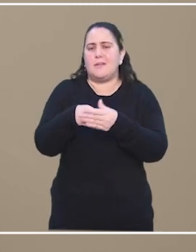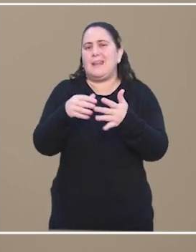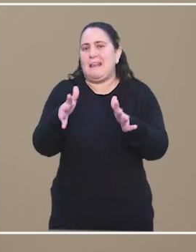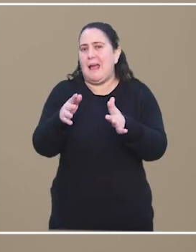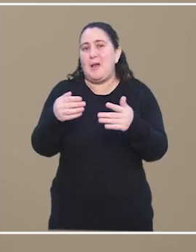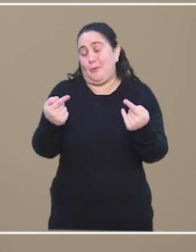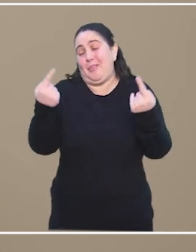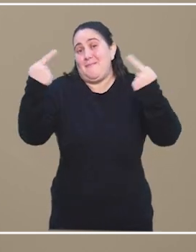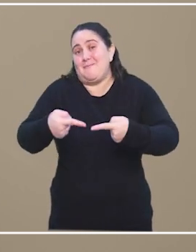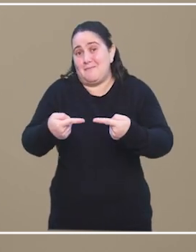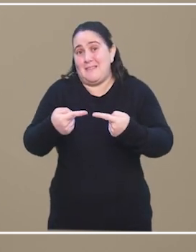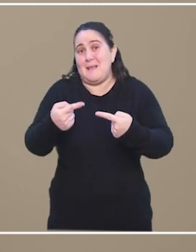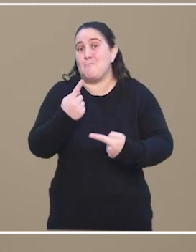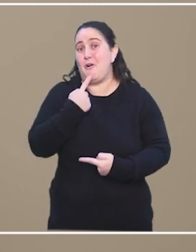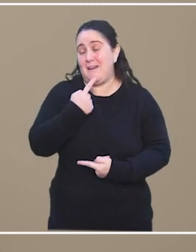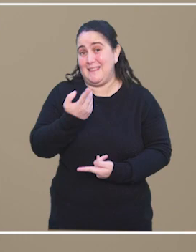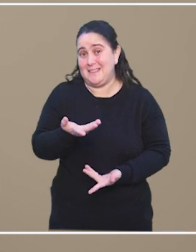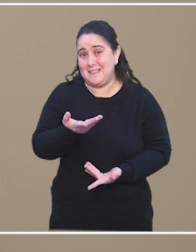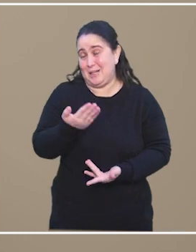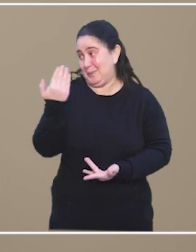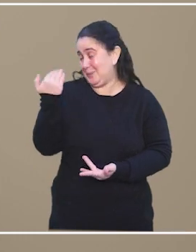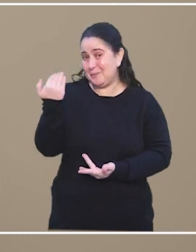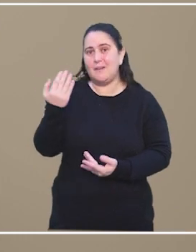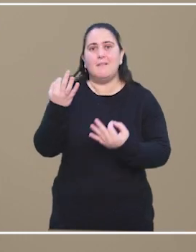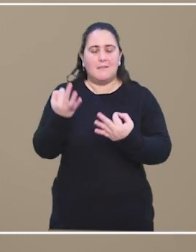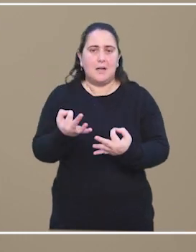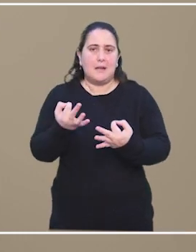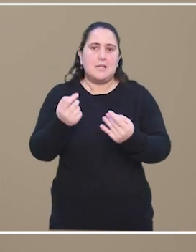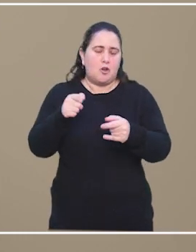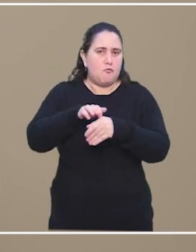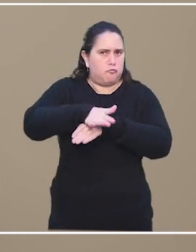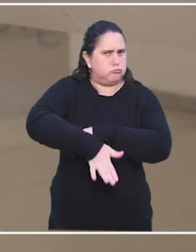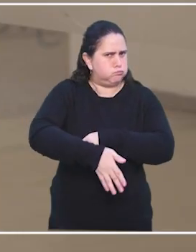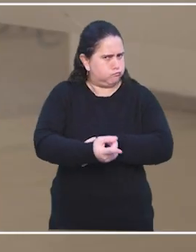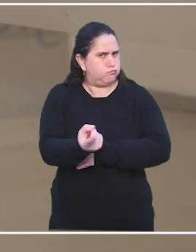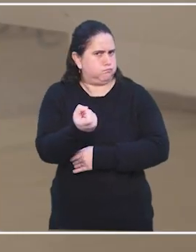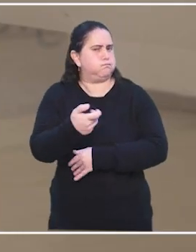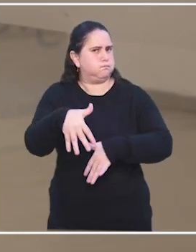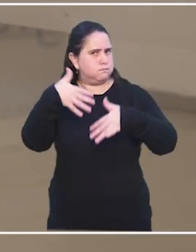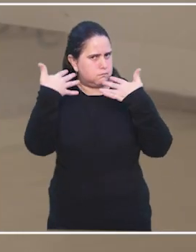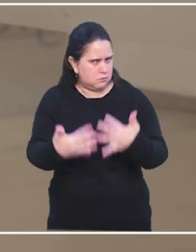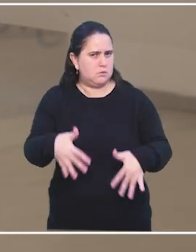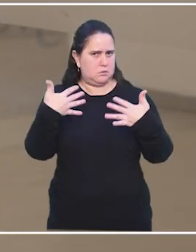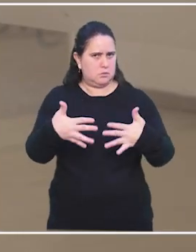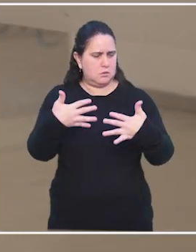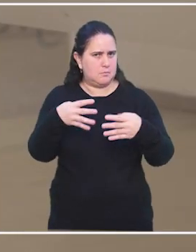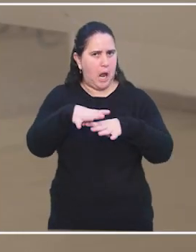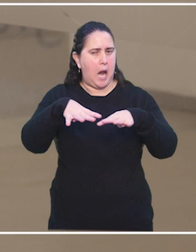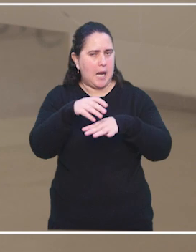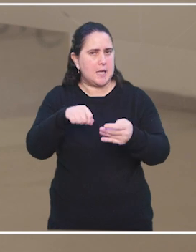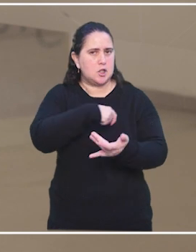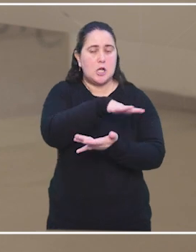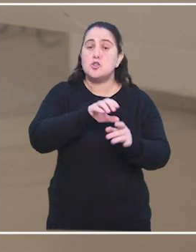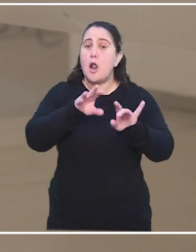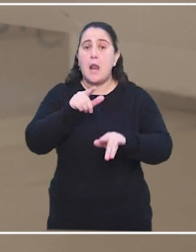siendo el debate político del último tiempo, tiene una influencia muy fuerte de las redes sociales, no